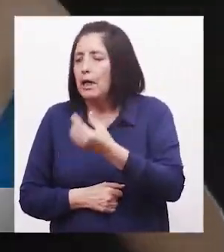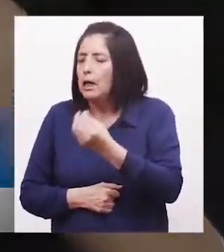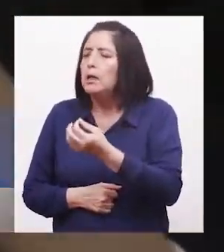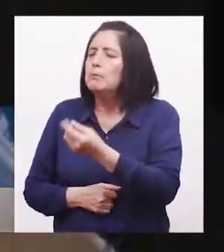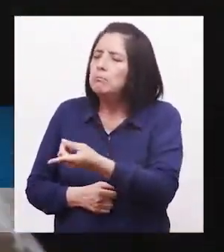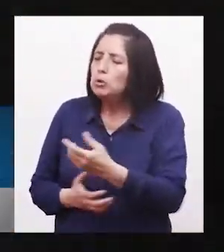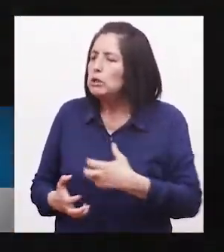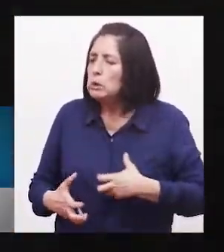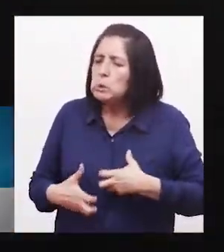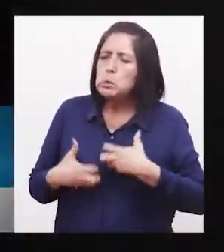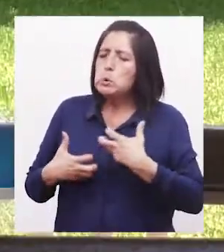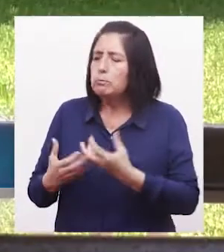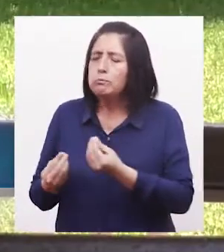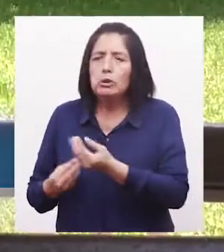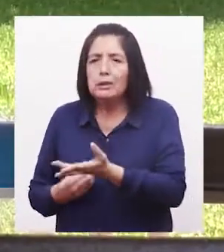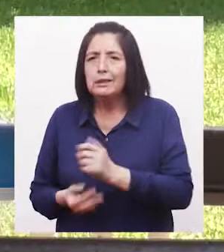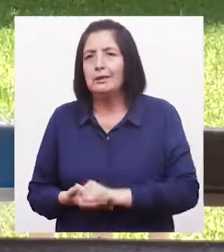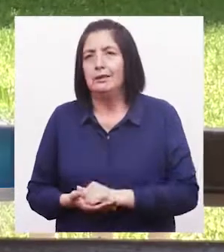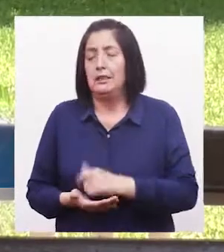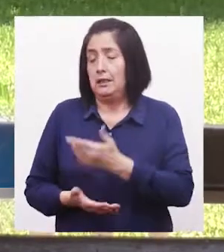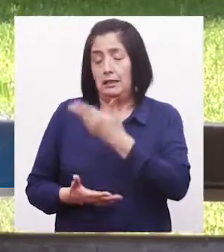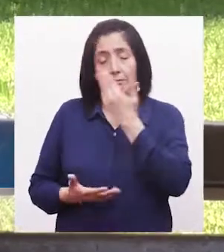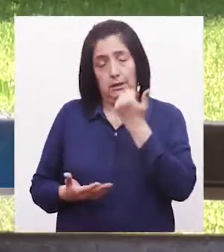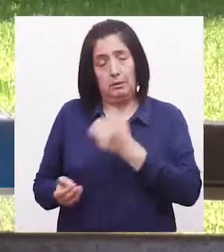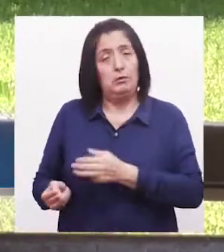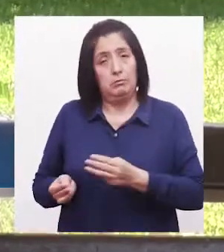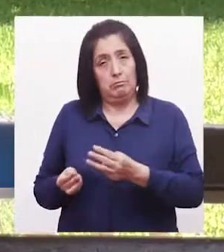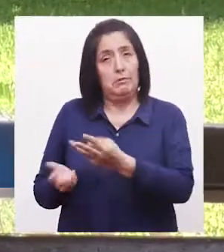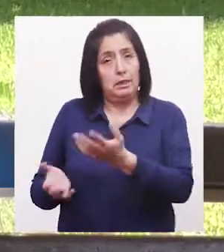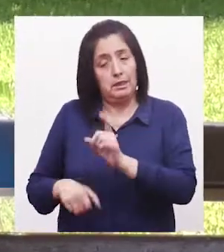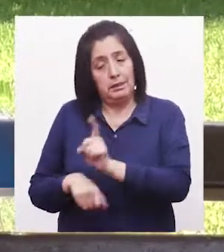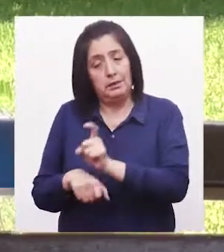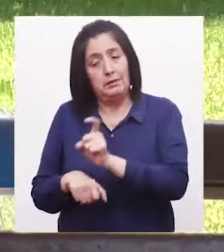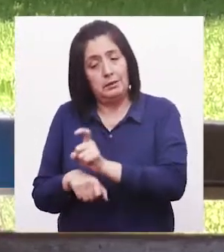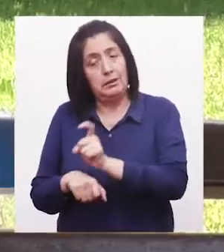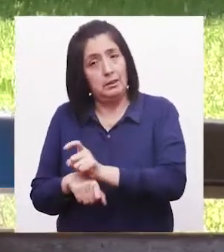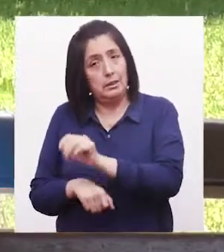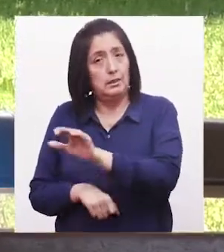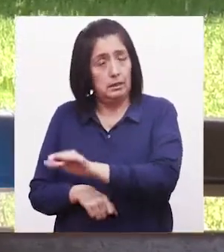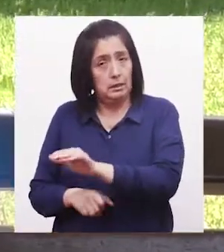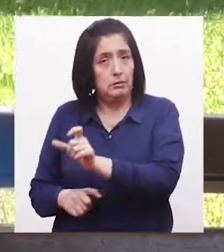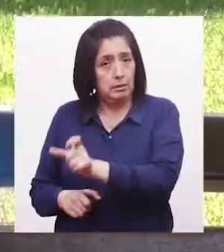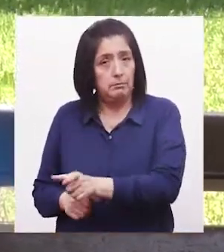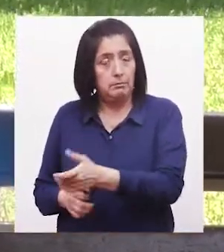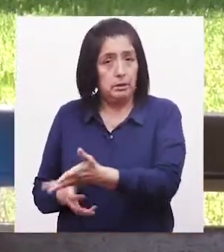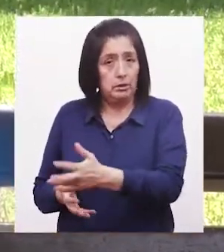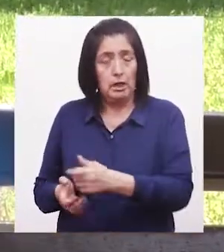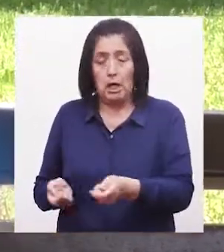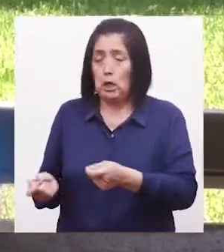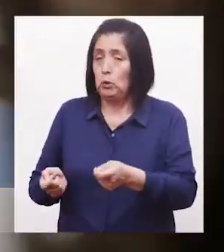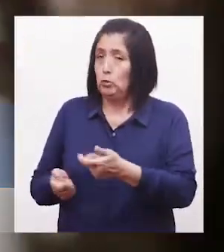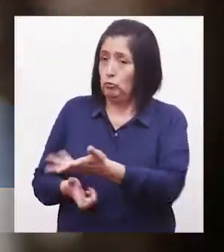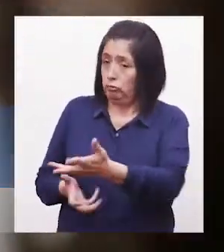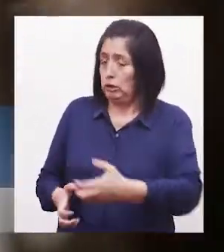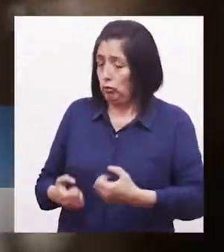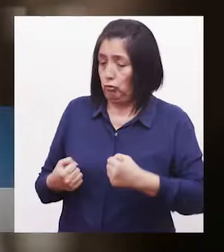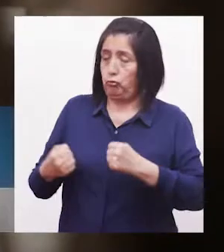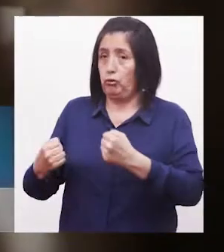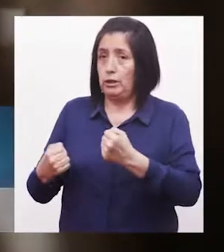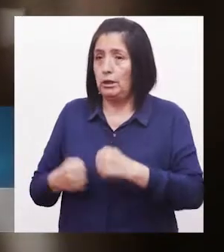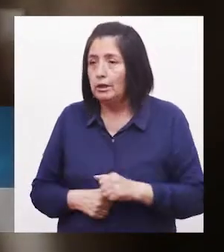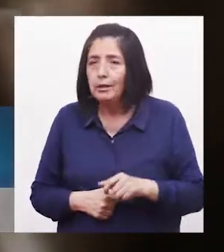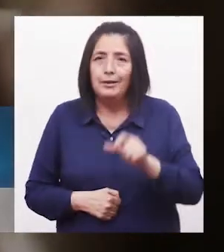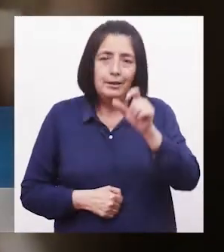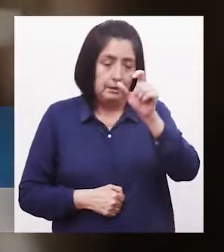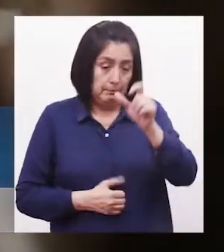con ira o con cólera Esa es la mejor manera de enseñarle a una persona a controlar su ira Para ayudar a